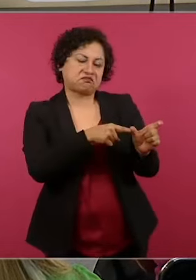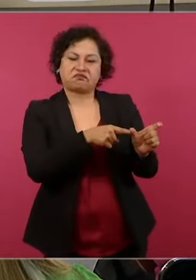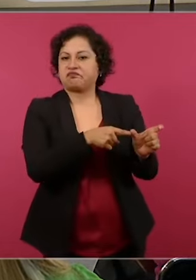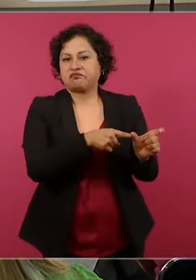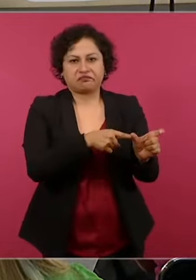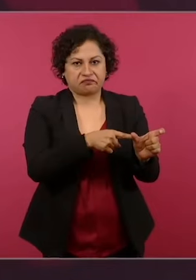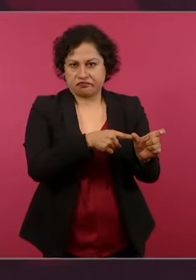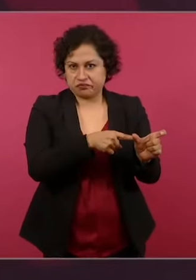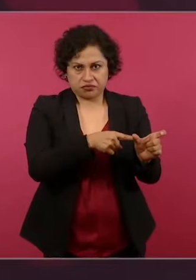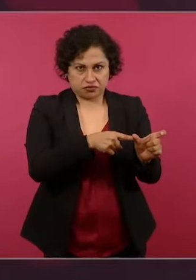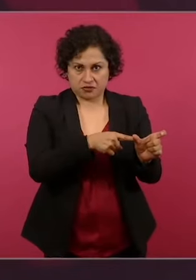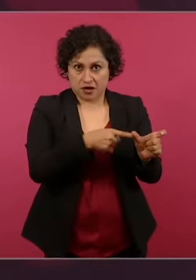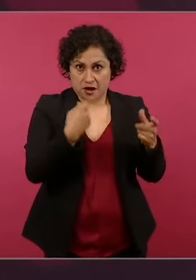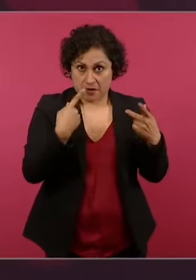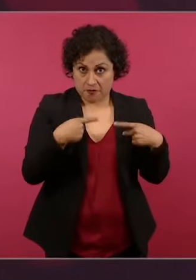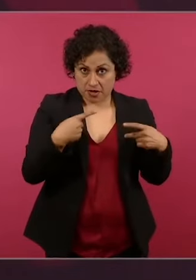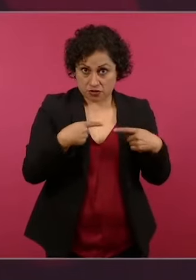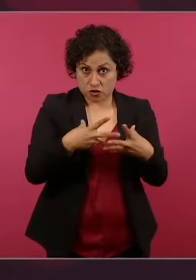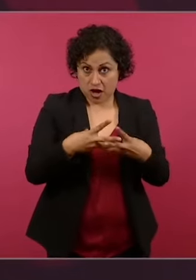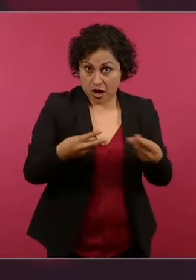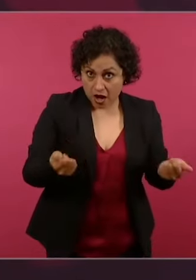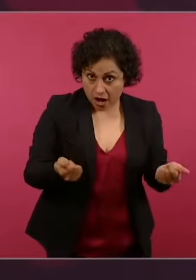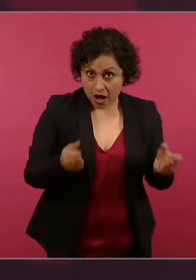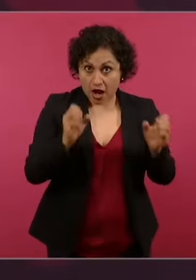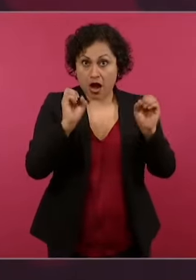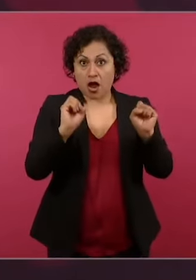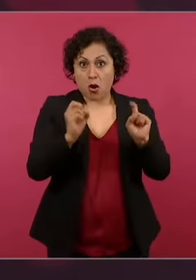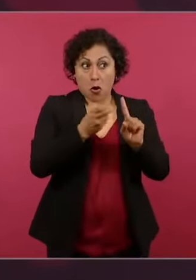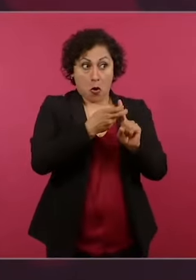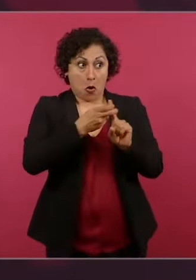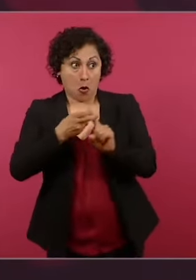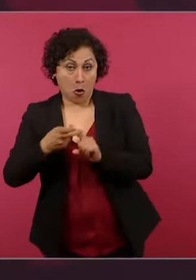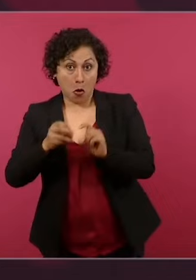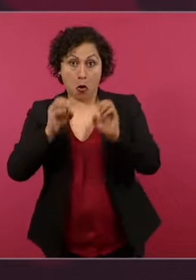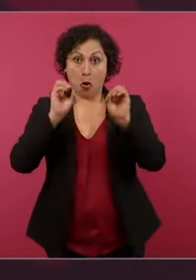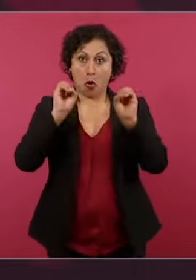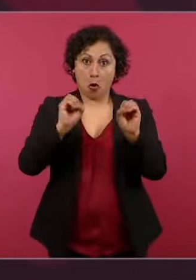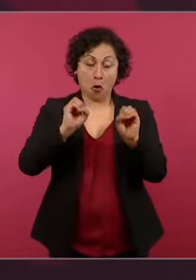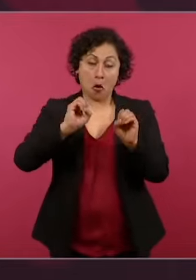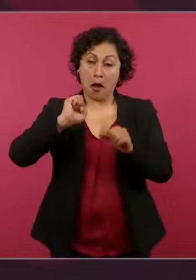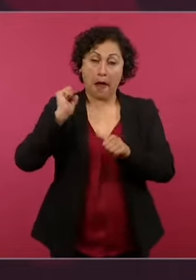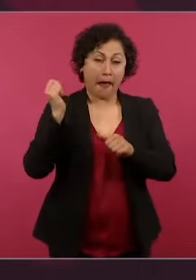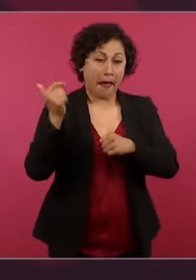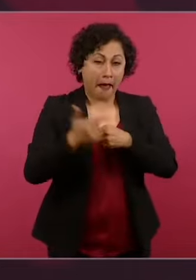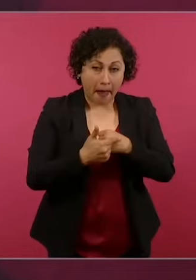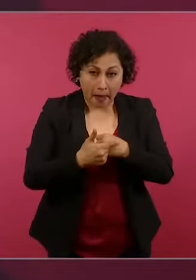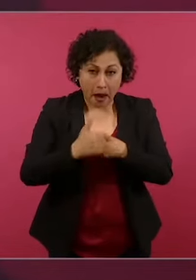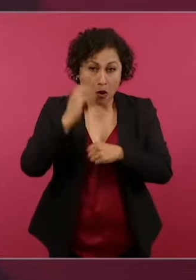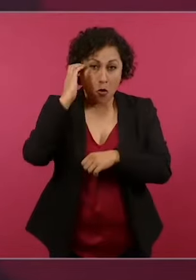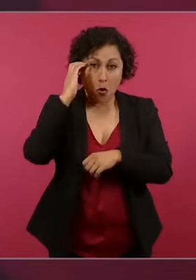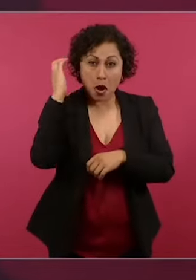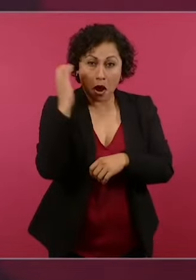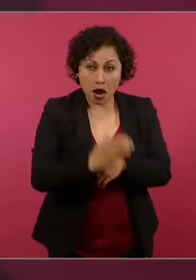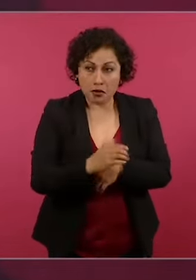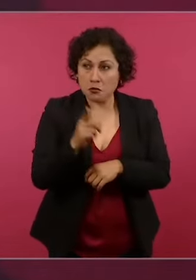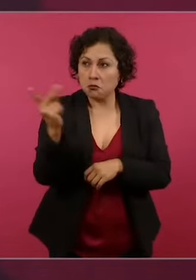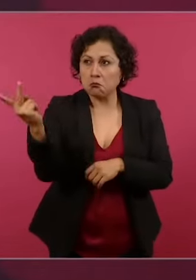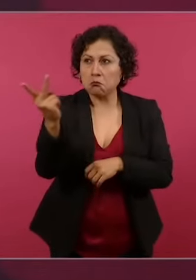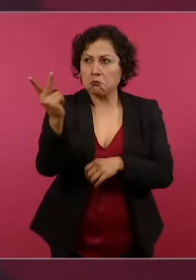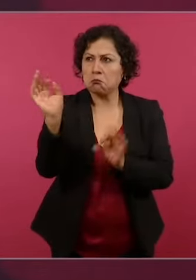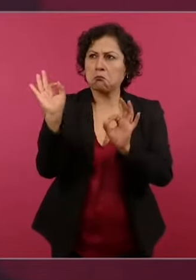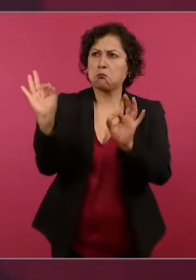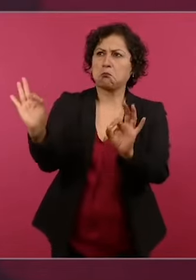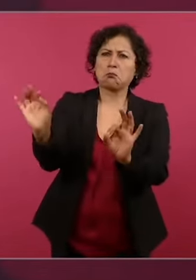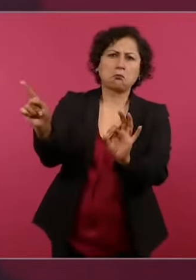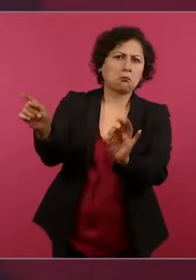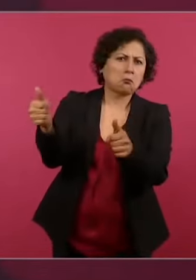desaparecidas, no habían sido víctimas de un delito violento o de alto impacto. Y por otro